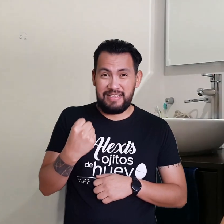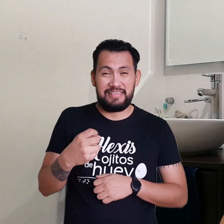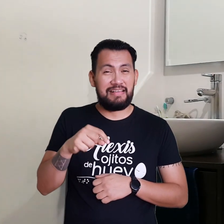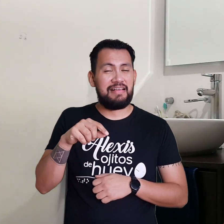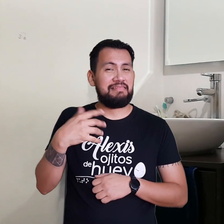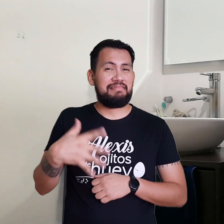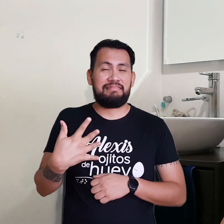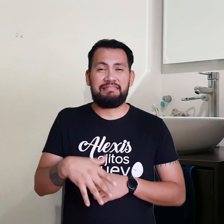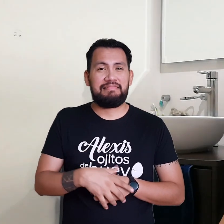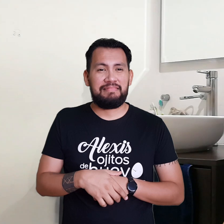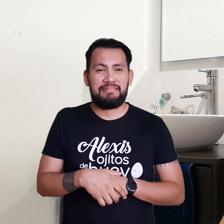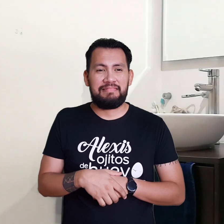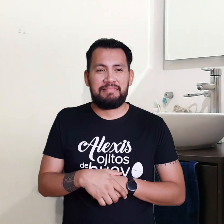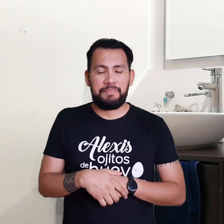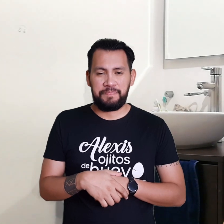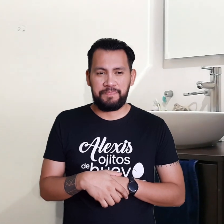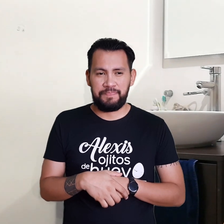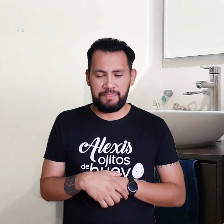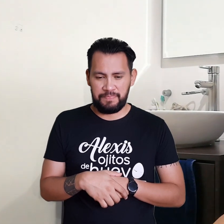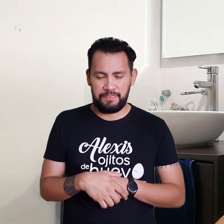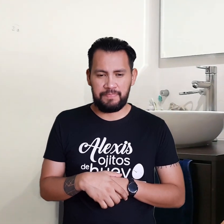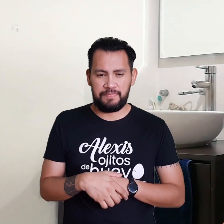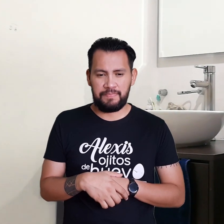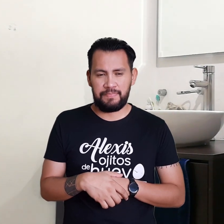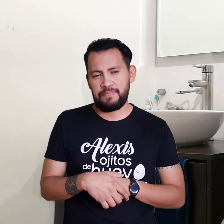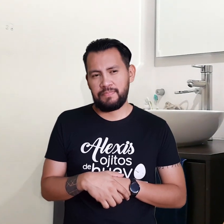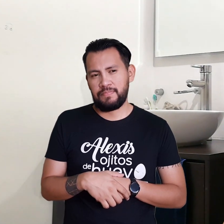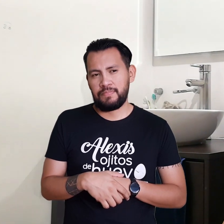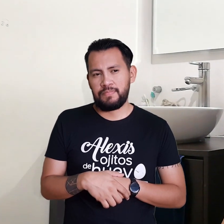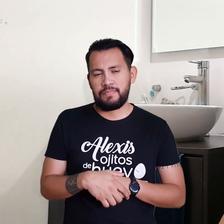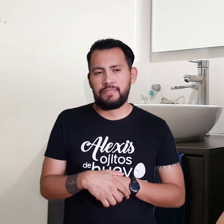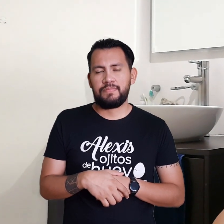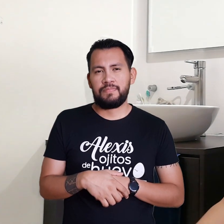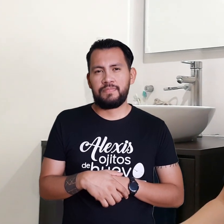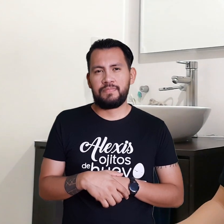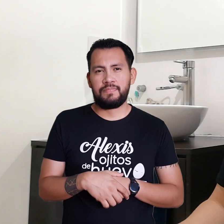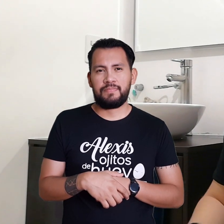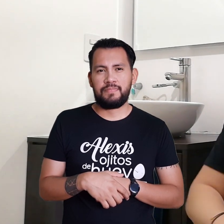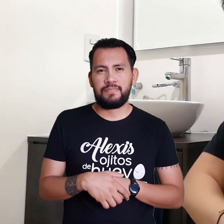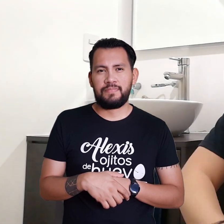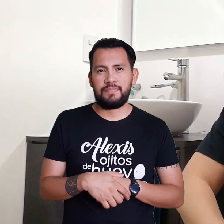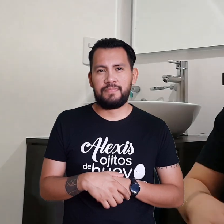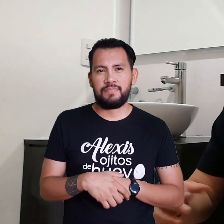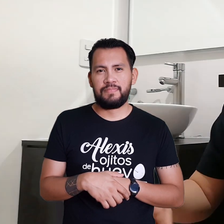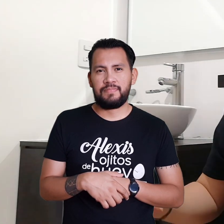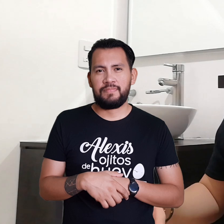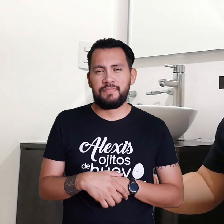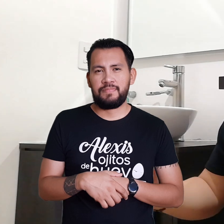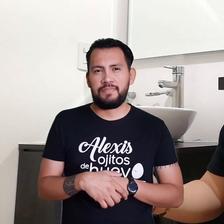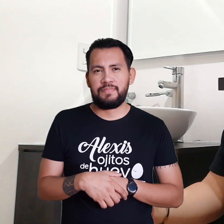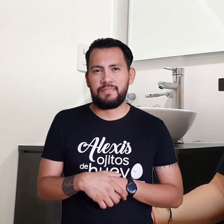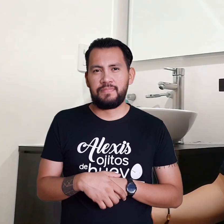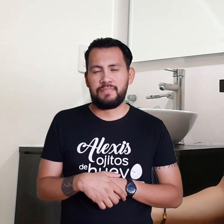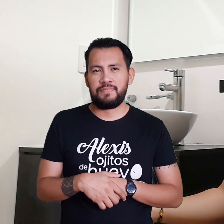Usas un chingo de papel Ahora mi mujer también Es que Que pedo Con un chingo de papel Yo les digo A ver Ustedes A ciegas Quiero verlo Si es tan fácil